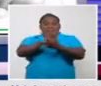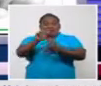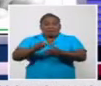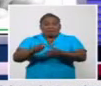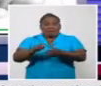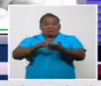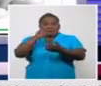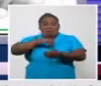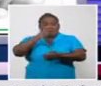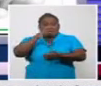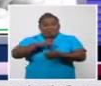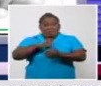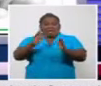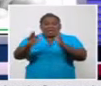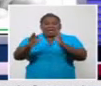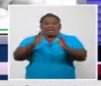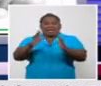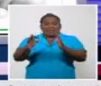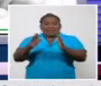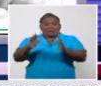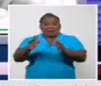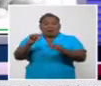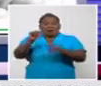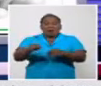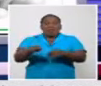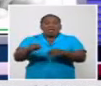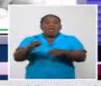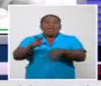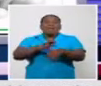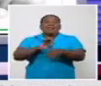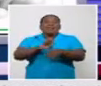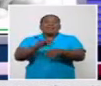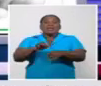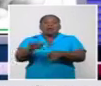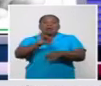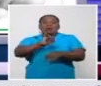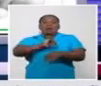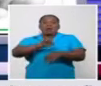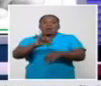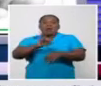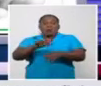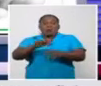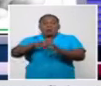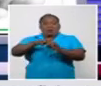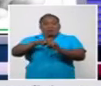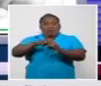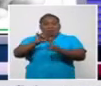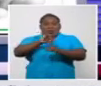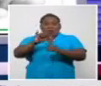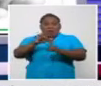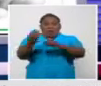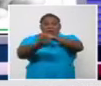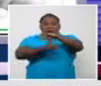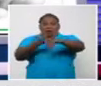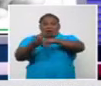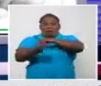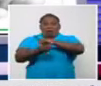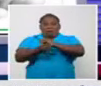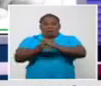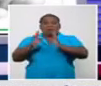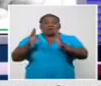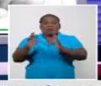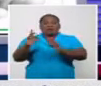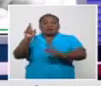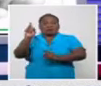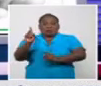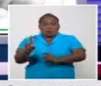epidémica junto al municipio especial Isla de la Juventud. Se dio a conocer también el cambio a la fase 1 en la etapa de recuperación de la provincia